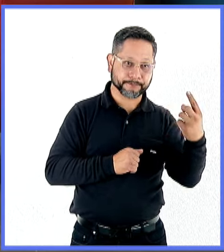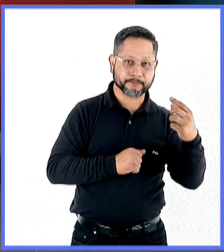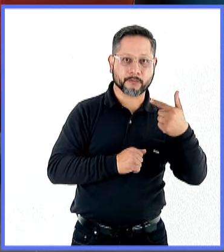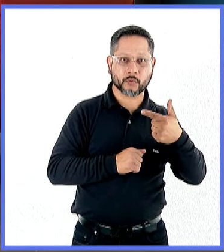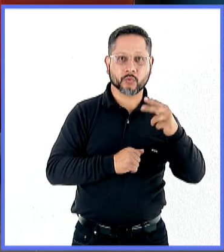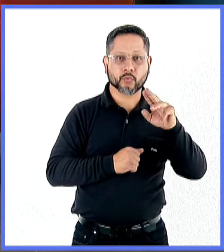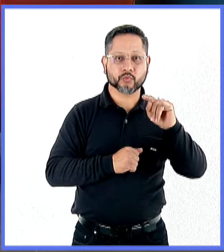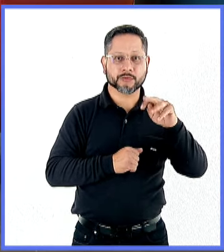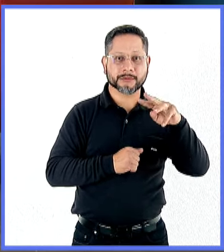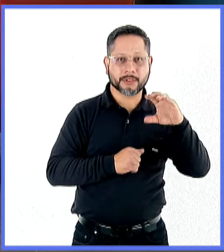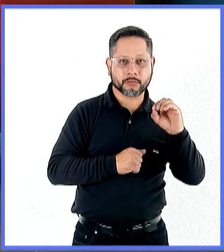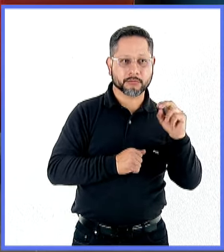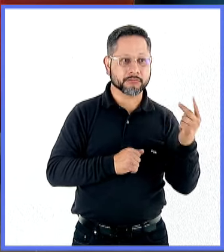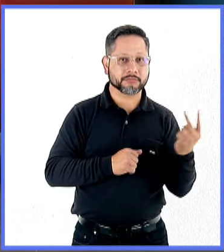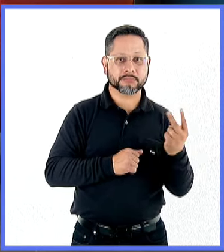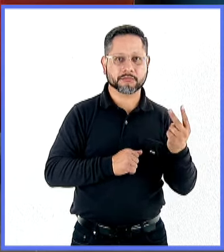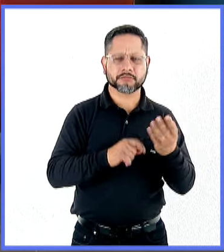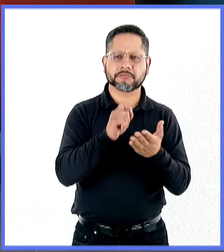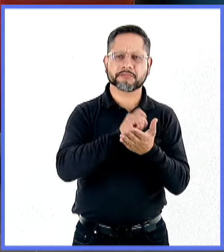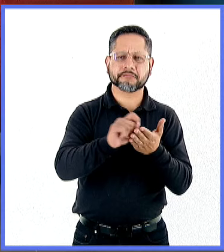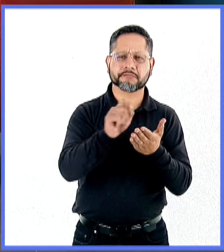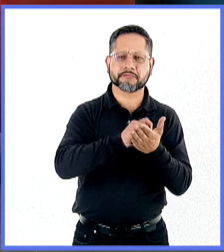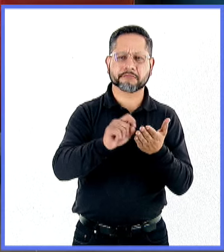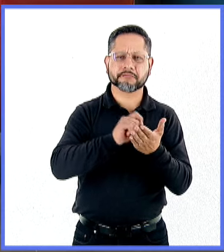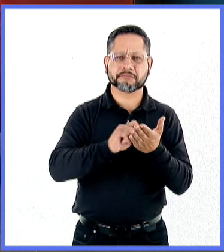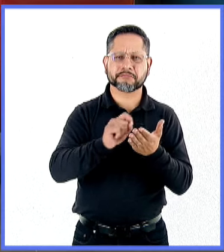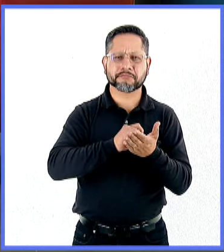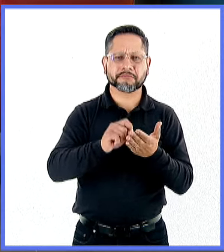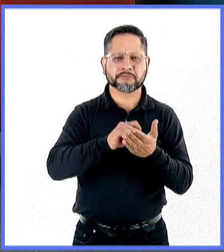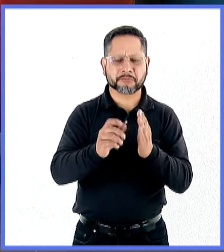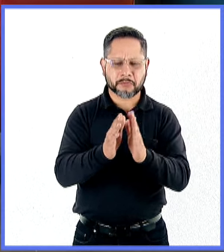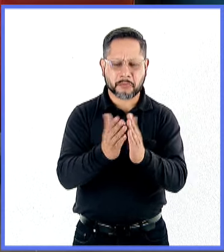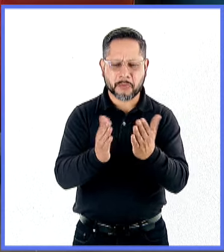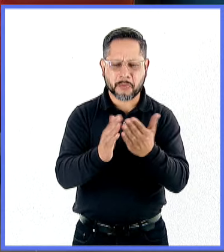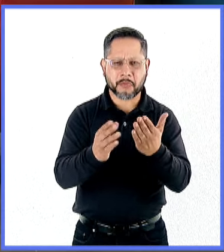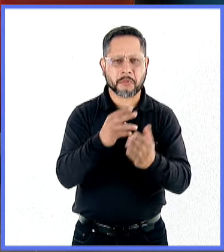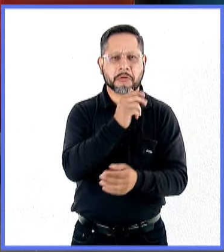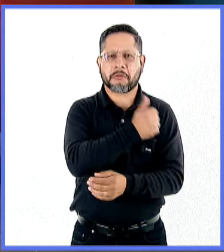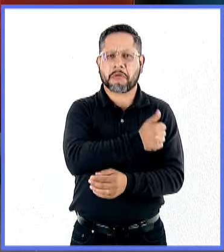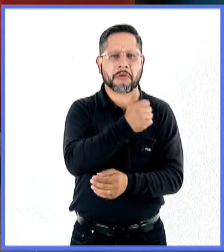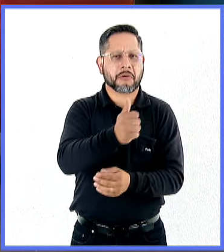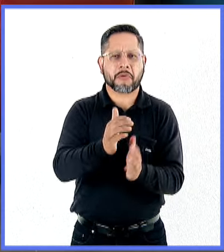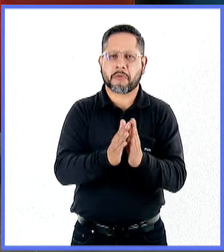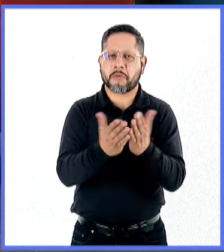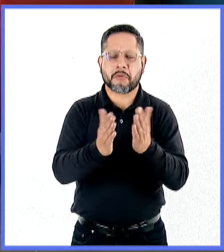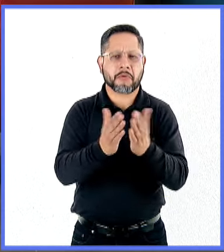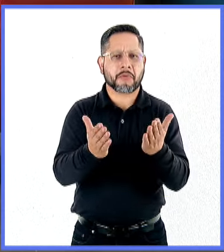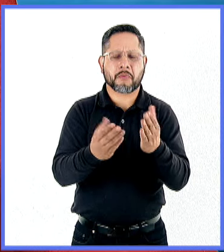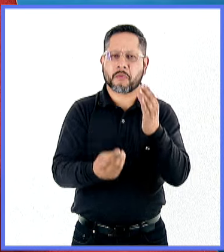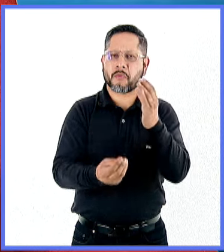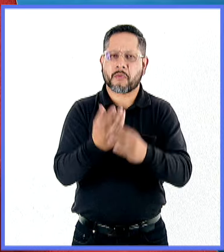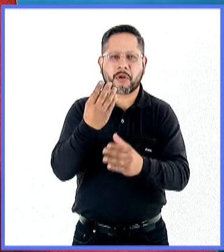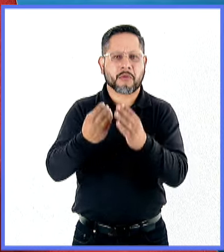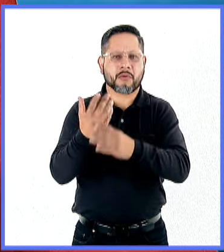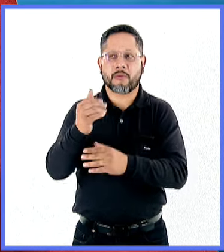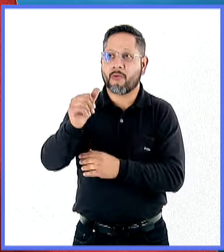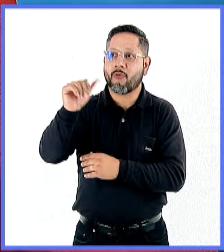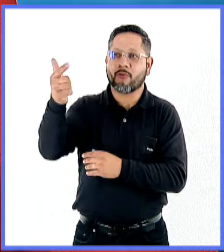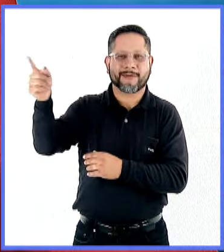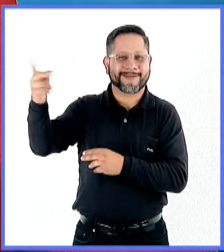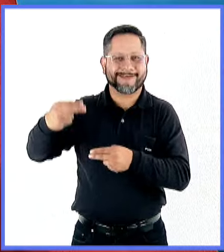escribieron, invitados por alguna editorial, un librito cada uno de ellos, e hicieron otras, la editorial hizo otras,